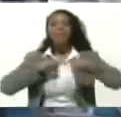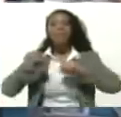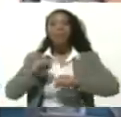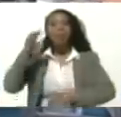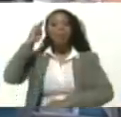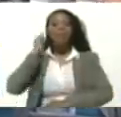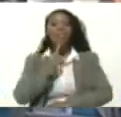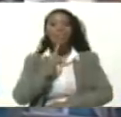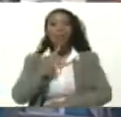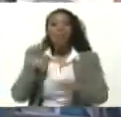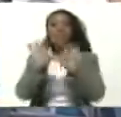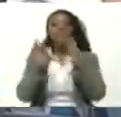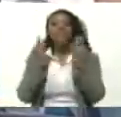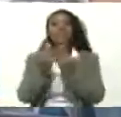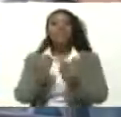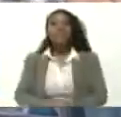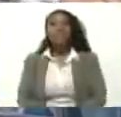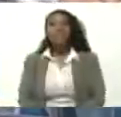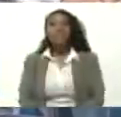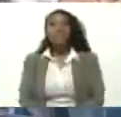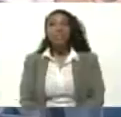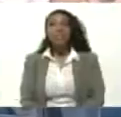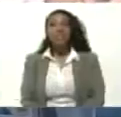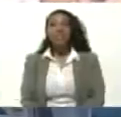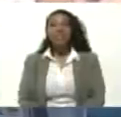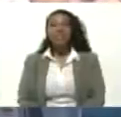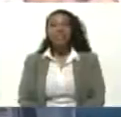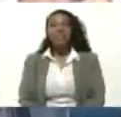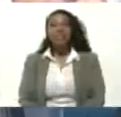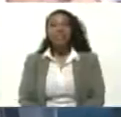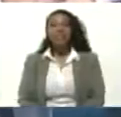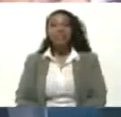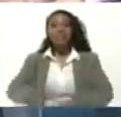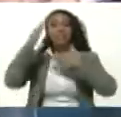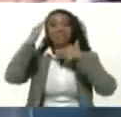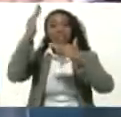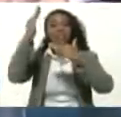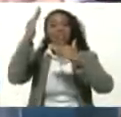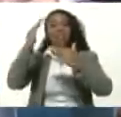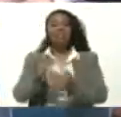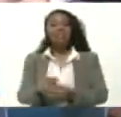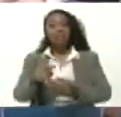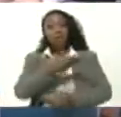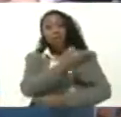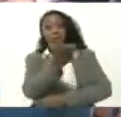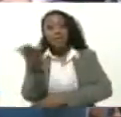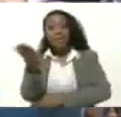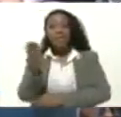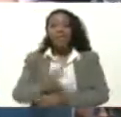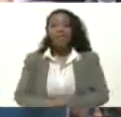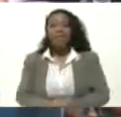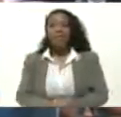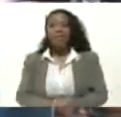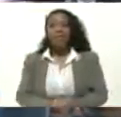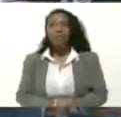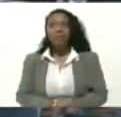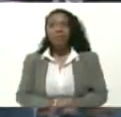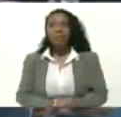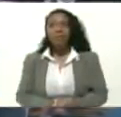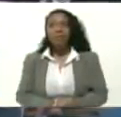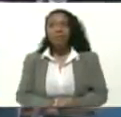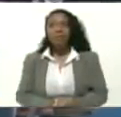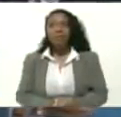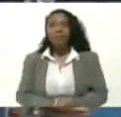bolivariano de familias Que vivan las Bueno, mis saludos a todos ustedes Aquí tenemos